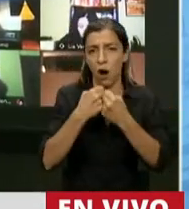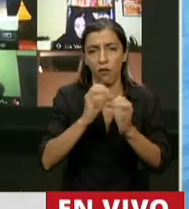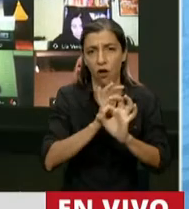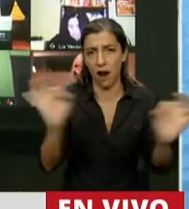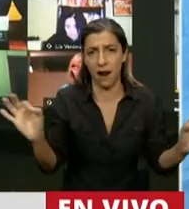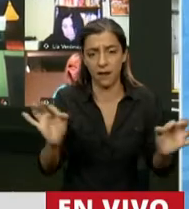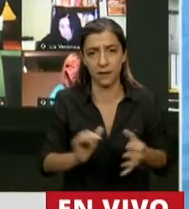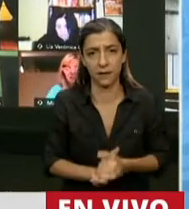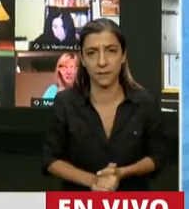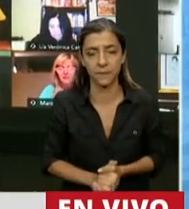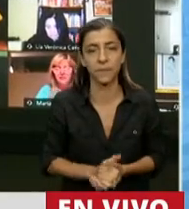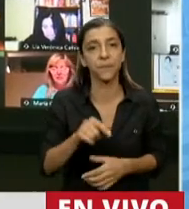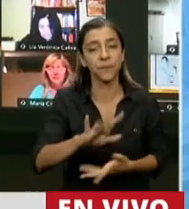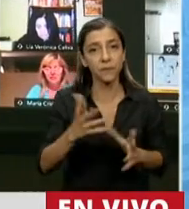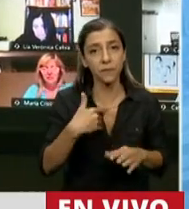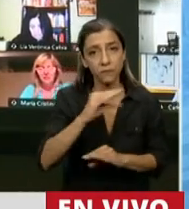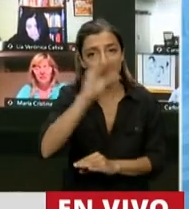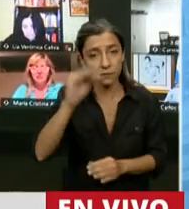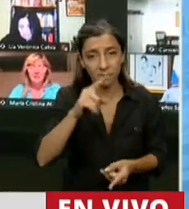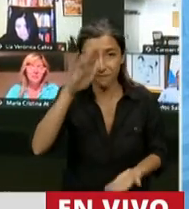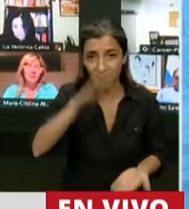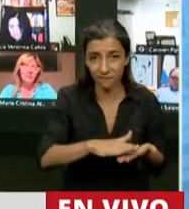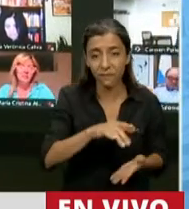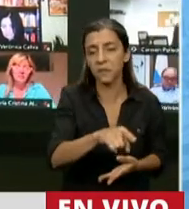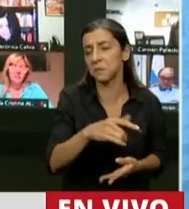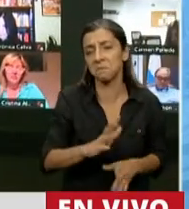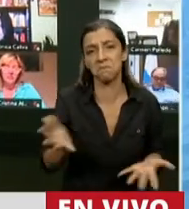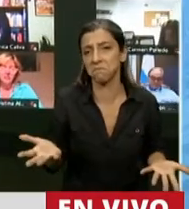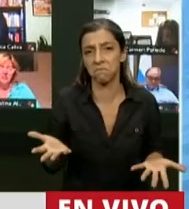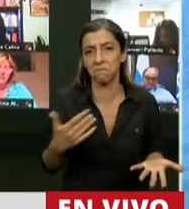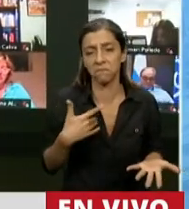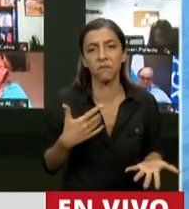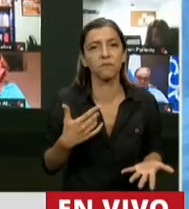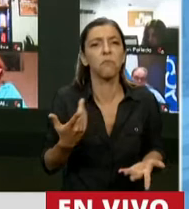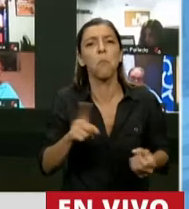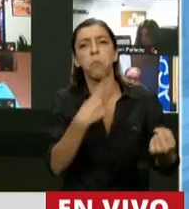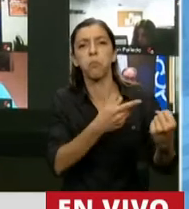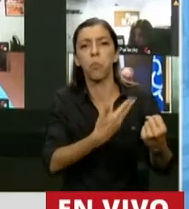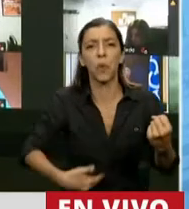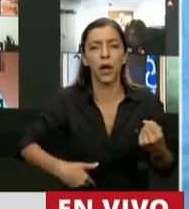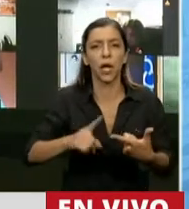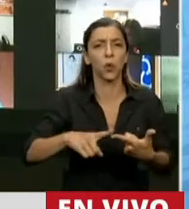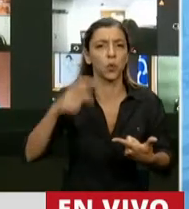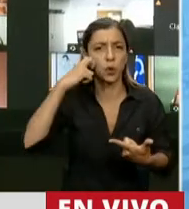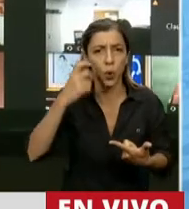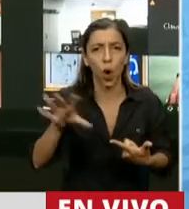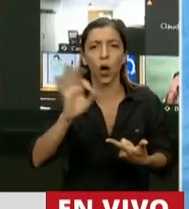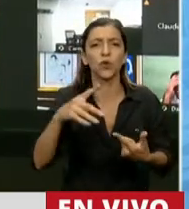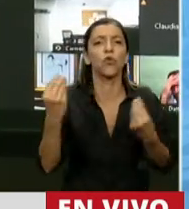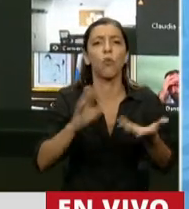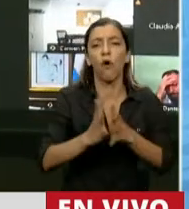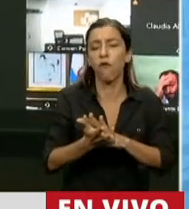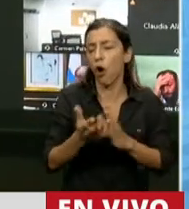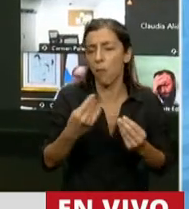La reducción de la coparticipación es igualmente inválida. La haga el Poder Ejecutivo, la haga el Congreso, si no viene